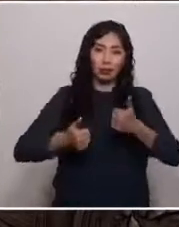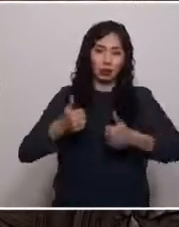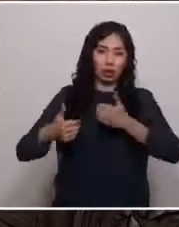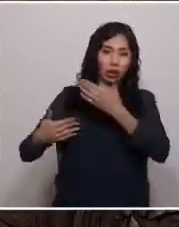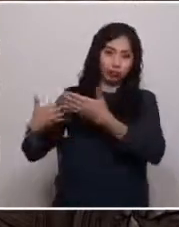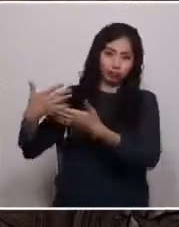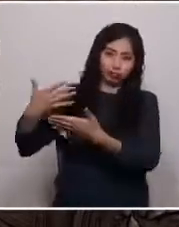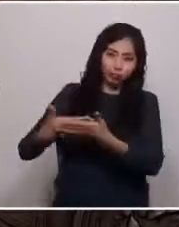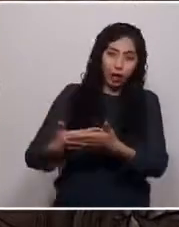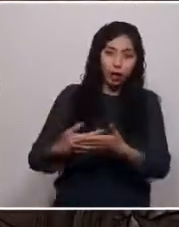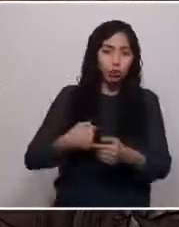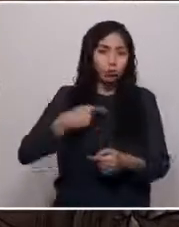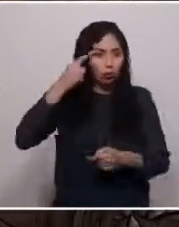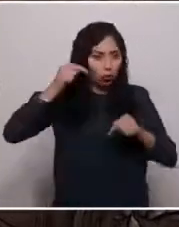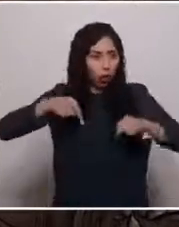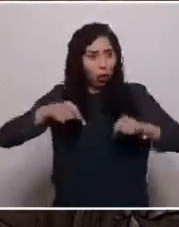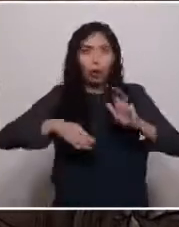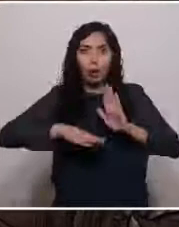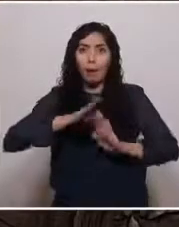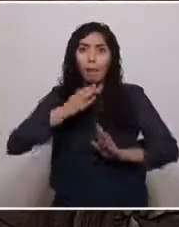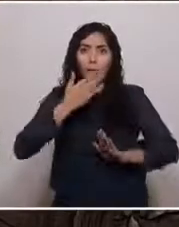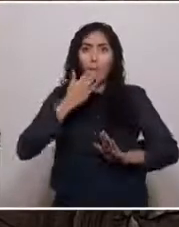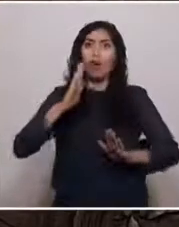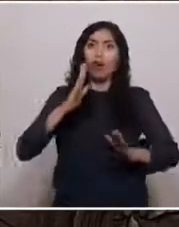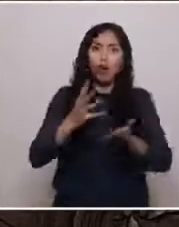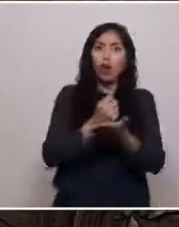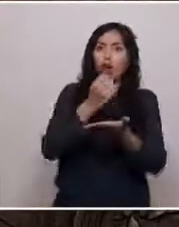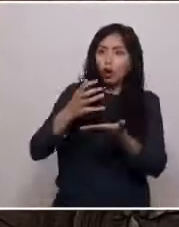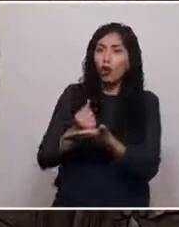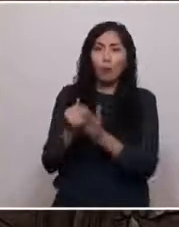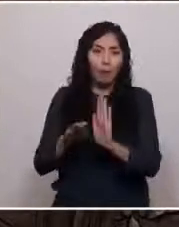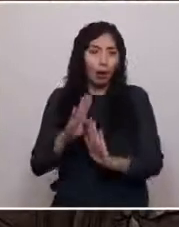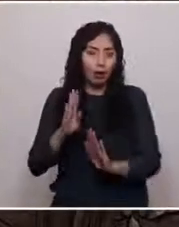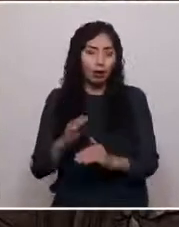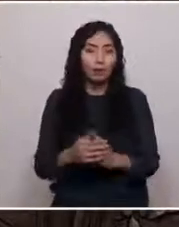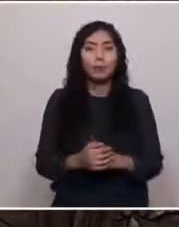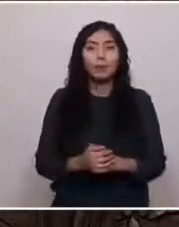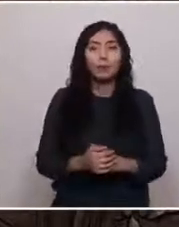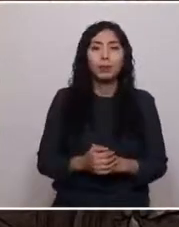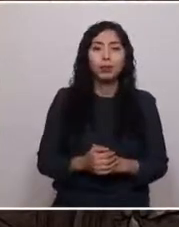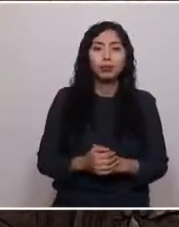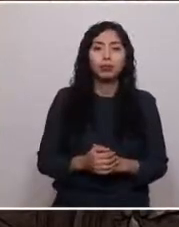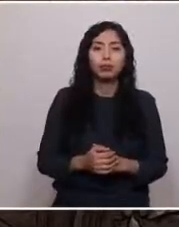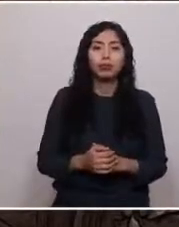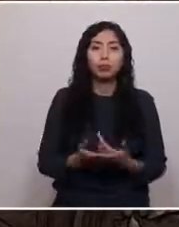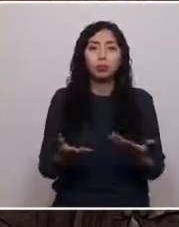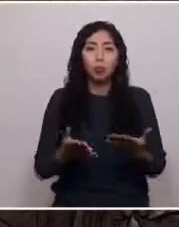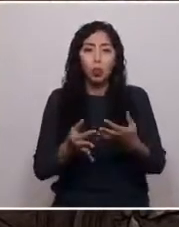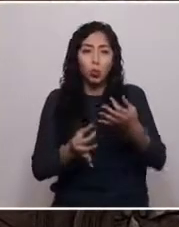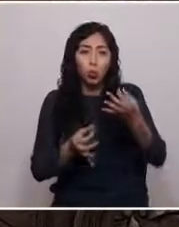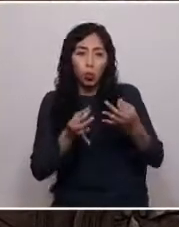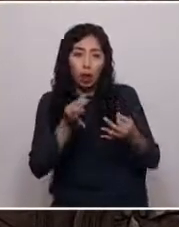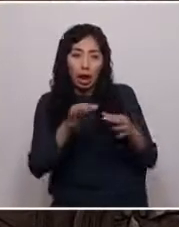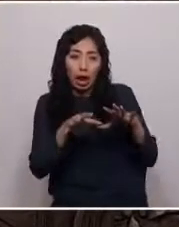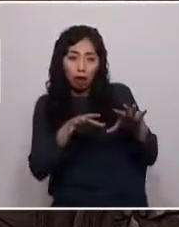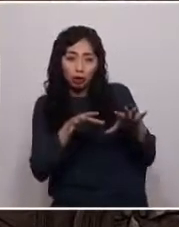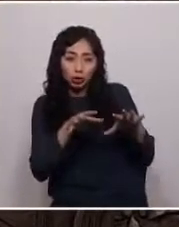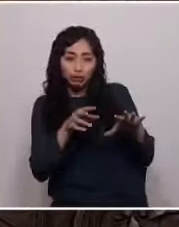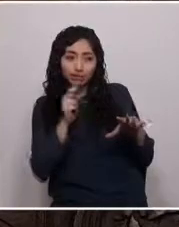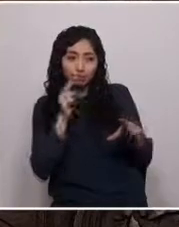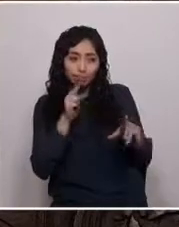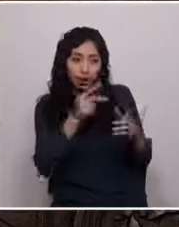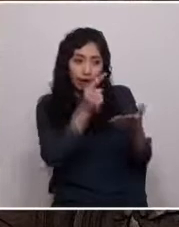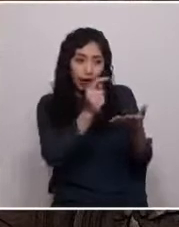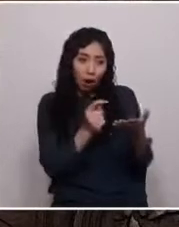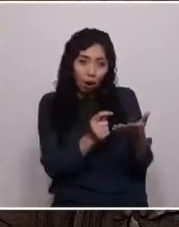más éxitos que fracasos. Juzgar las cosas de manera razonable implica partir de la base que